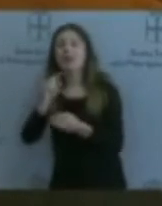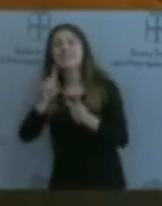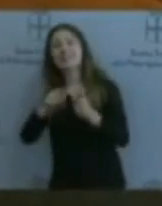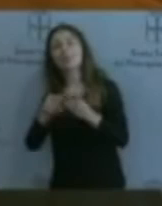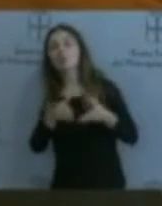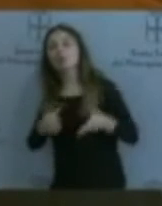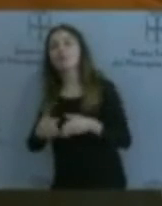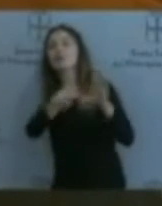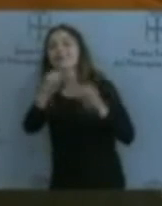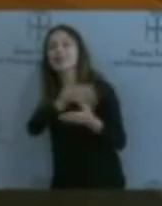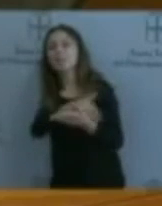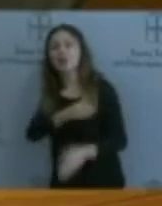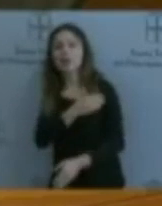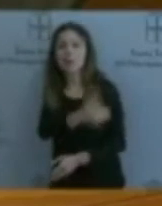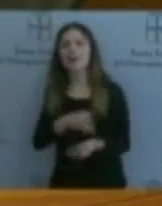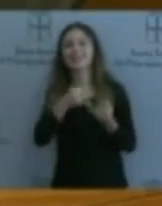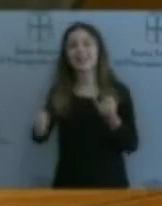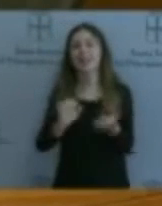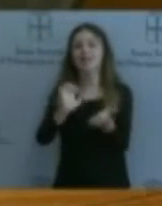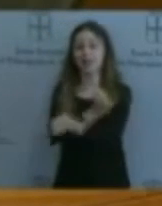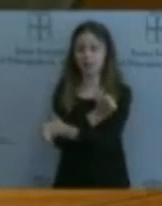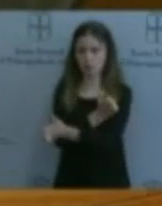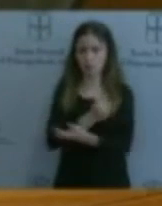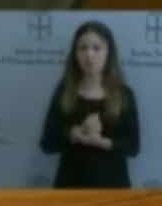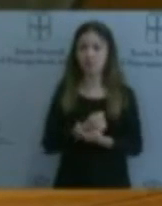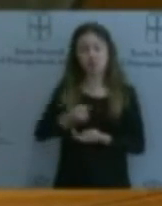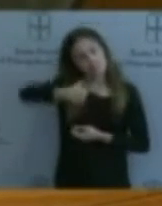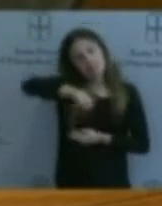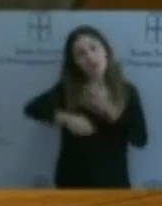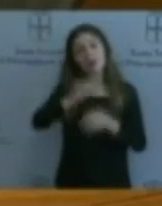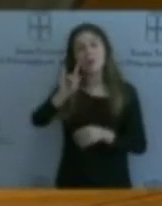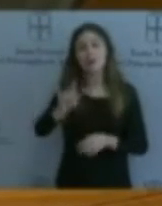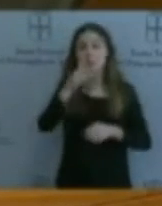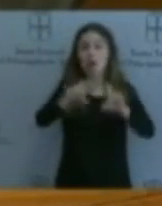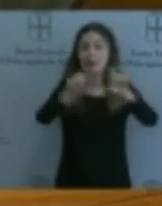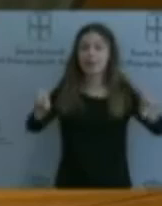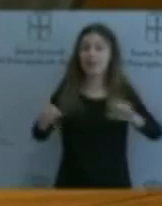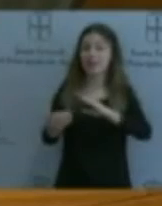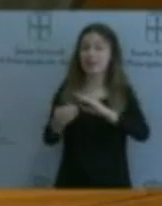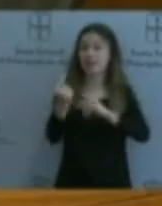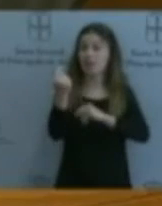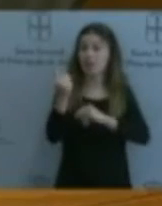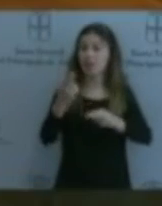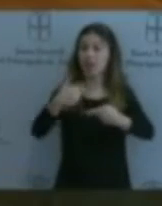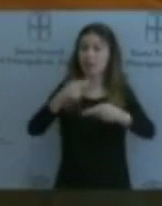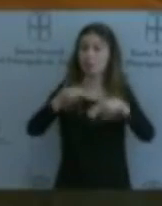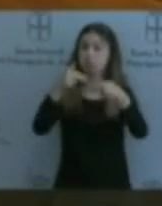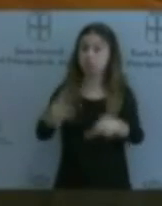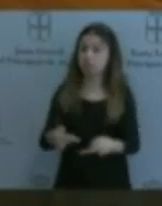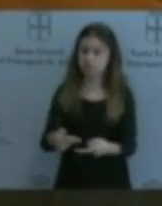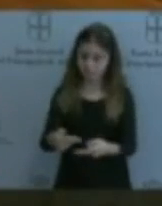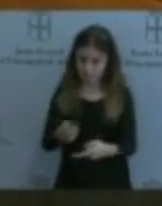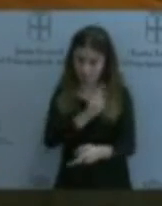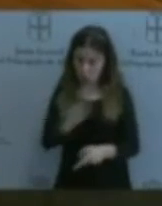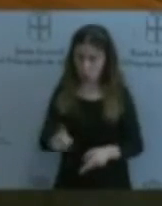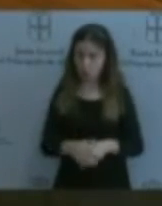Por tanto, eso sí que lo hemos hecho, pero desgraciadamente las entidades financieras no han respondido facilitando esa línea de avales. También hemos intervenido a través de ministerios